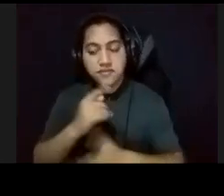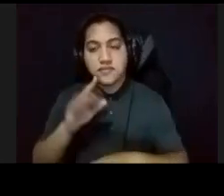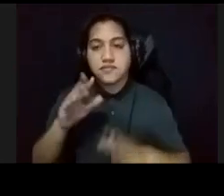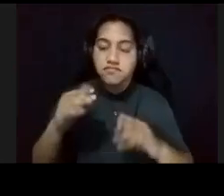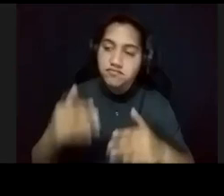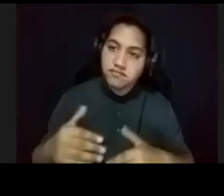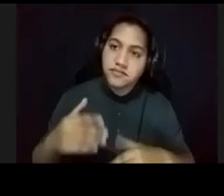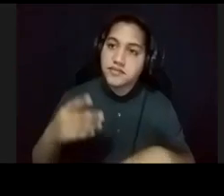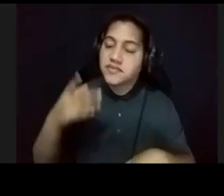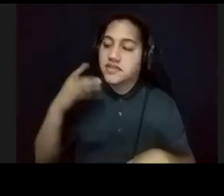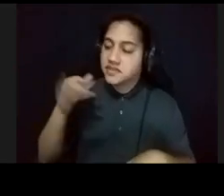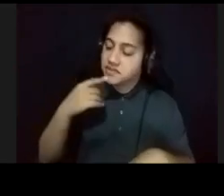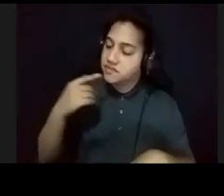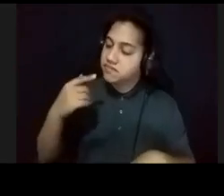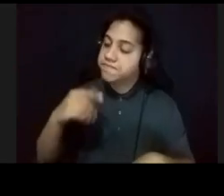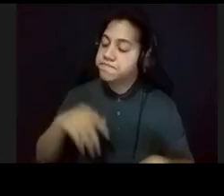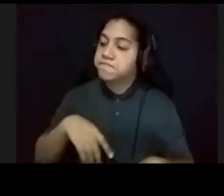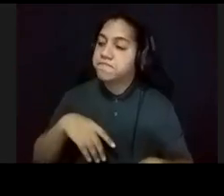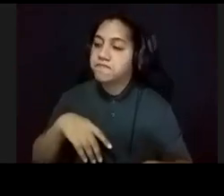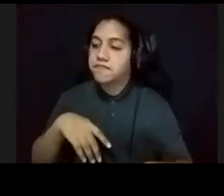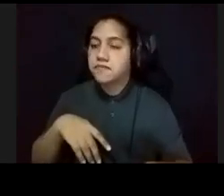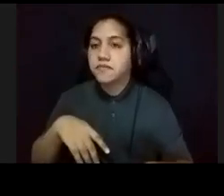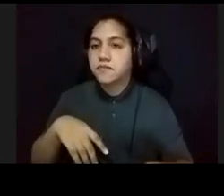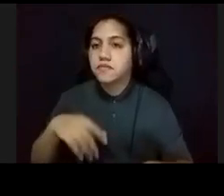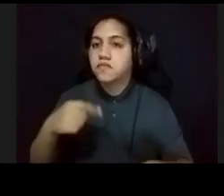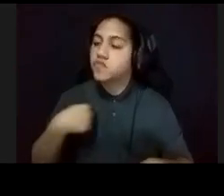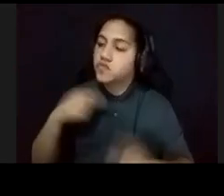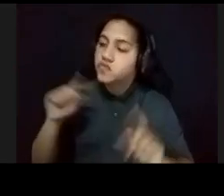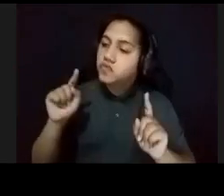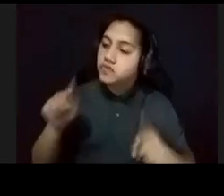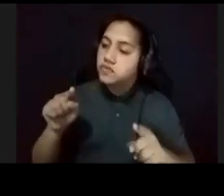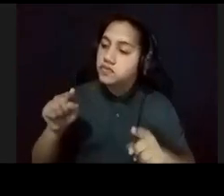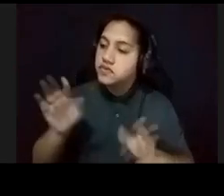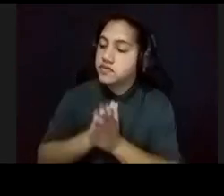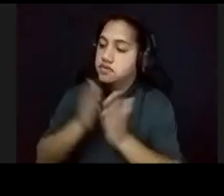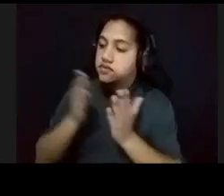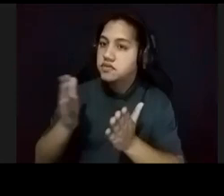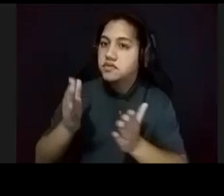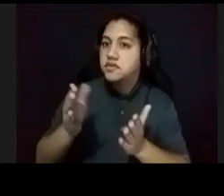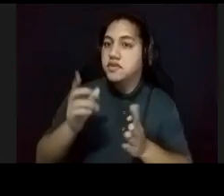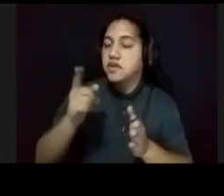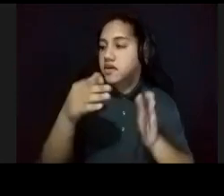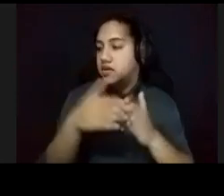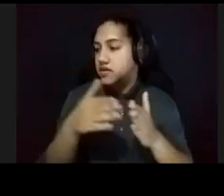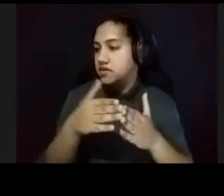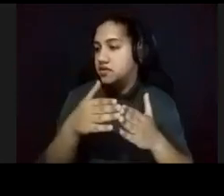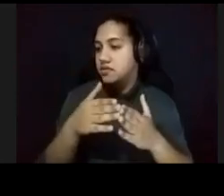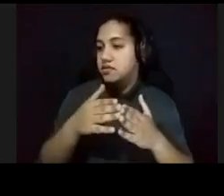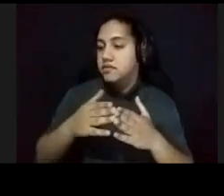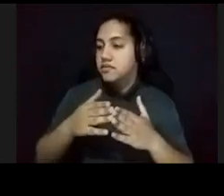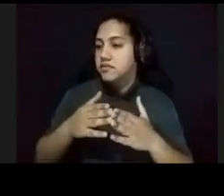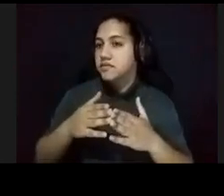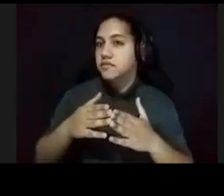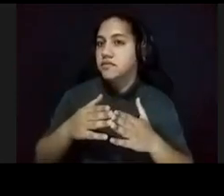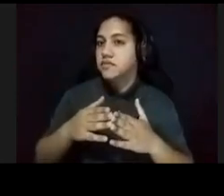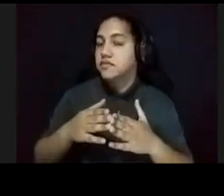y él viene y dice, este, yo voy a ir, a la librería, que está en la esquina, y